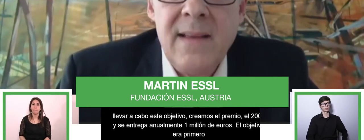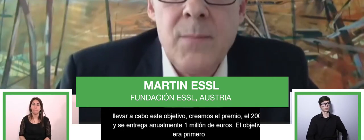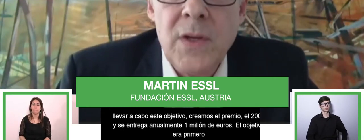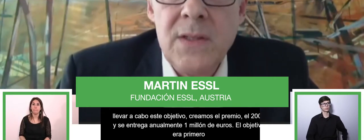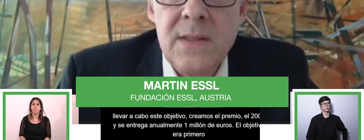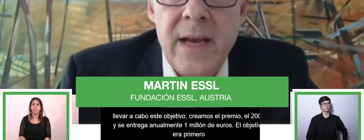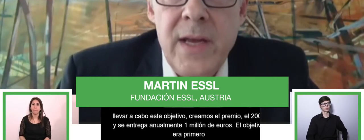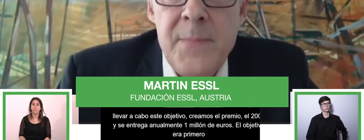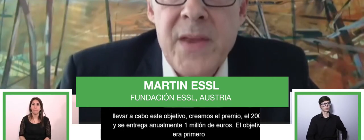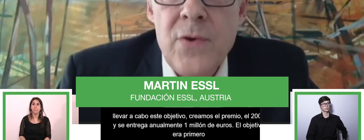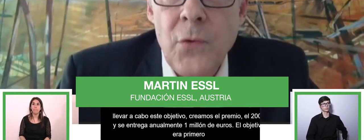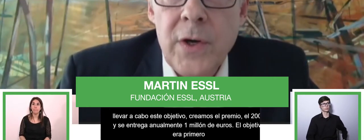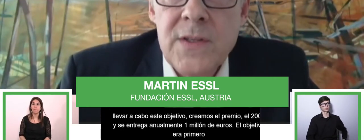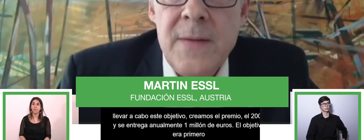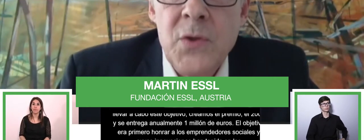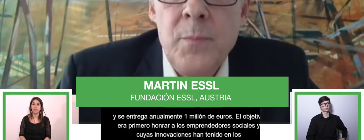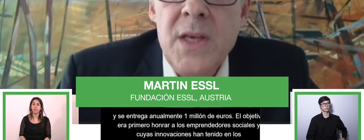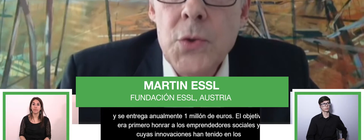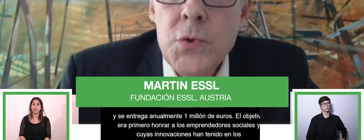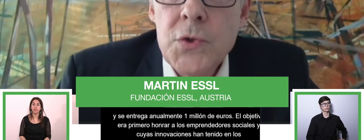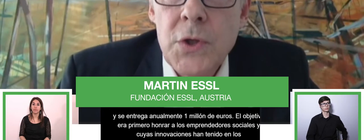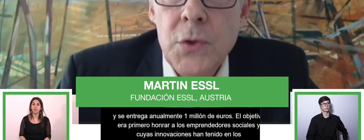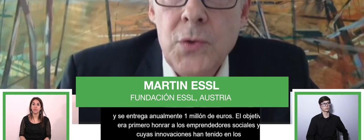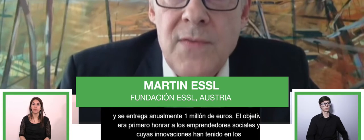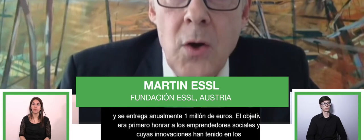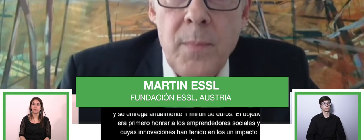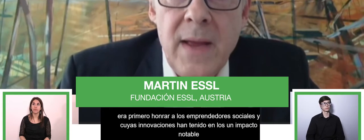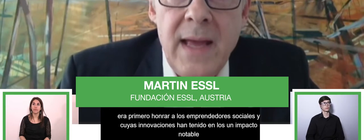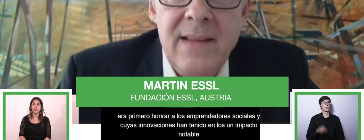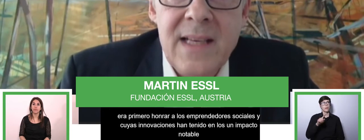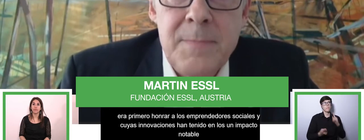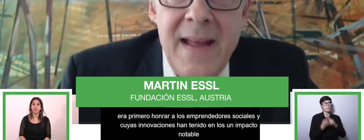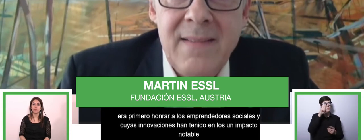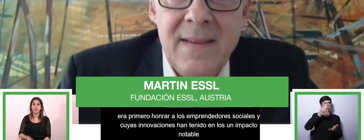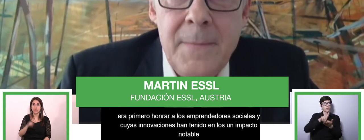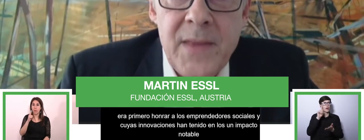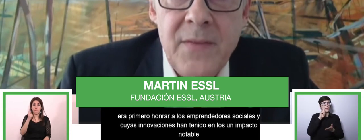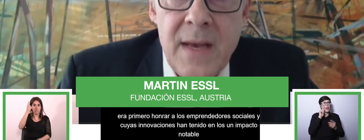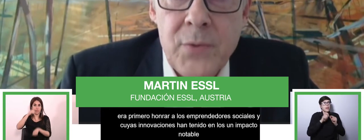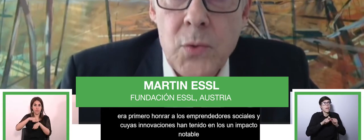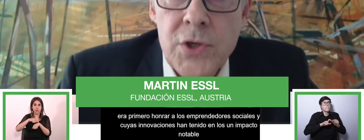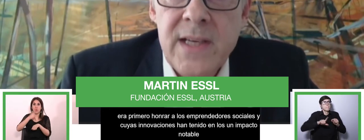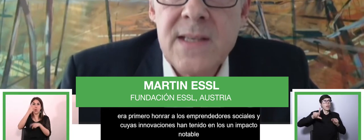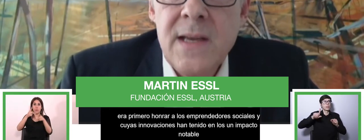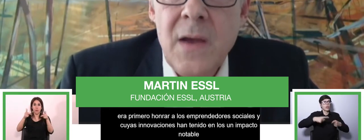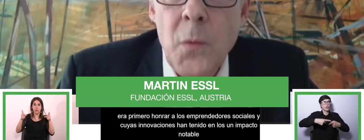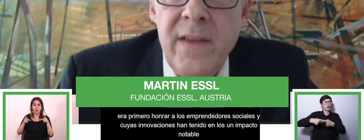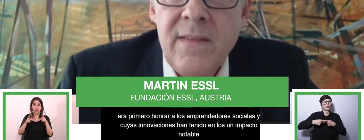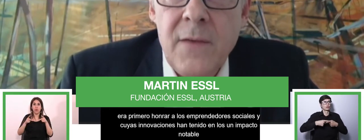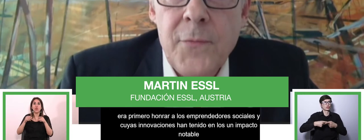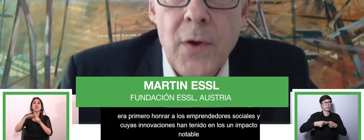to provide a monetary reward to be used to develop and expand their projects